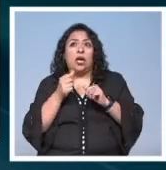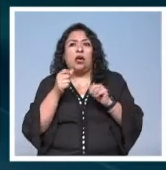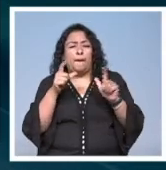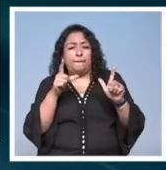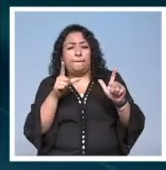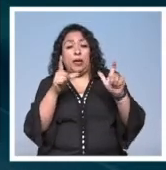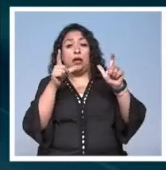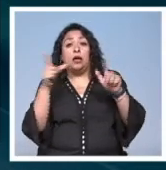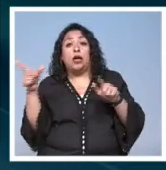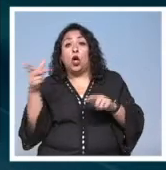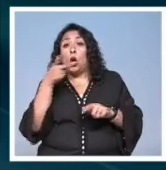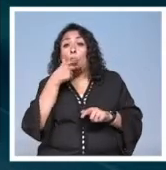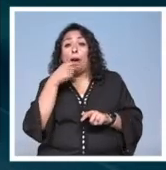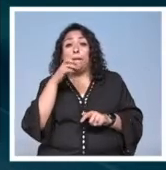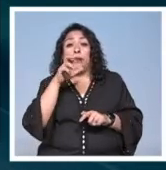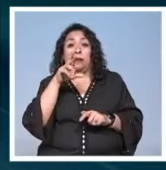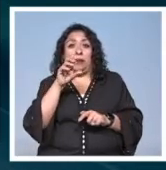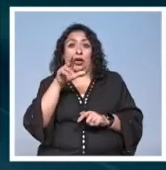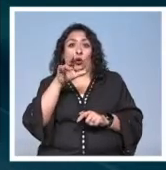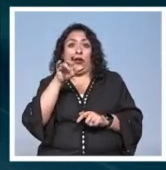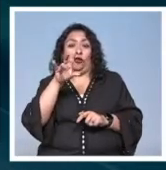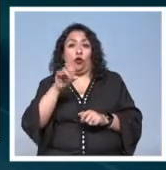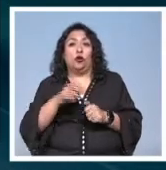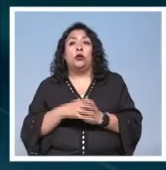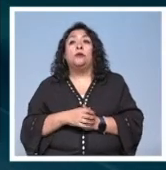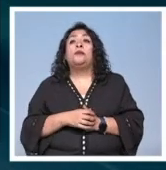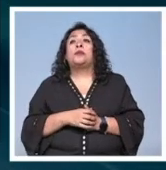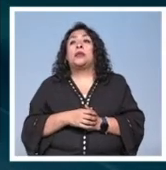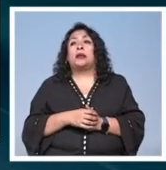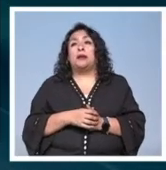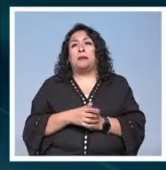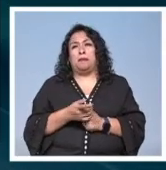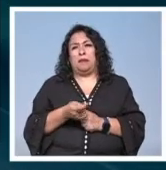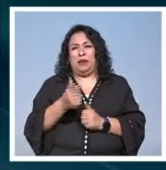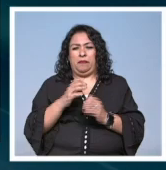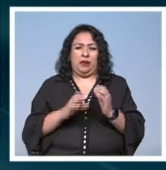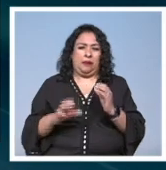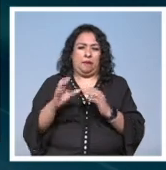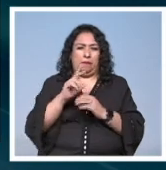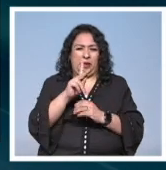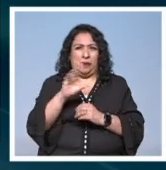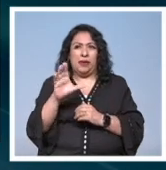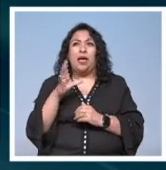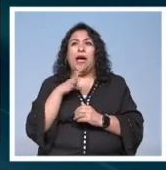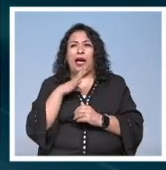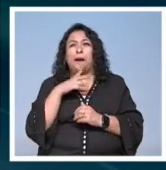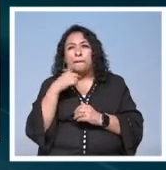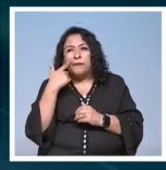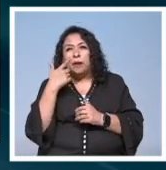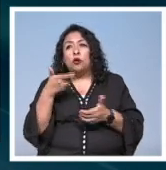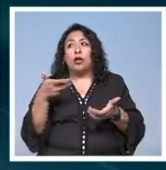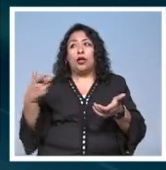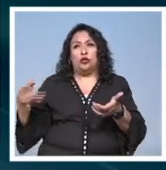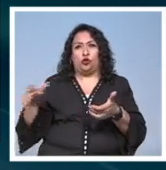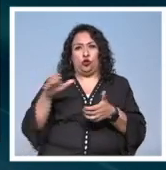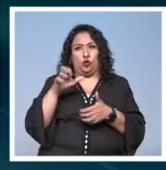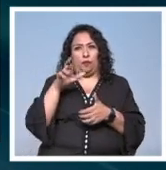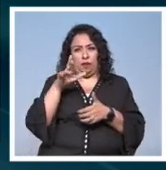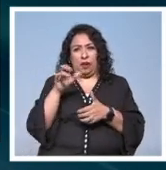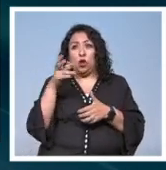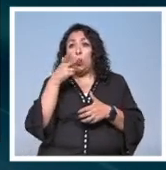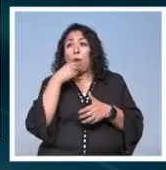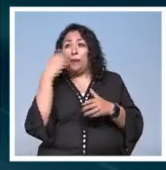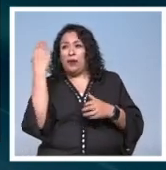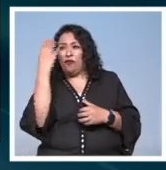capturados por Marco Antonio Cruz en la primera planta nos va a recibir justo las calles de Marco porque es un